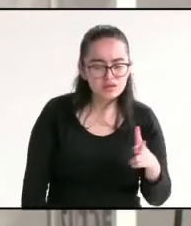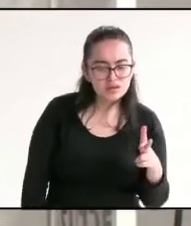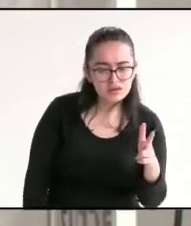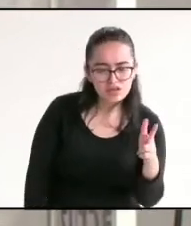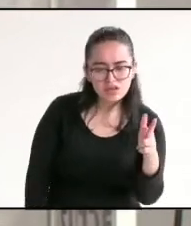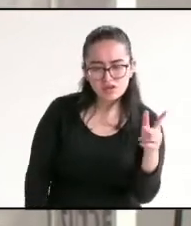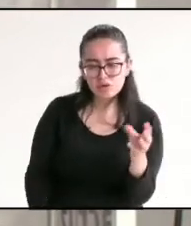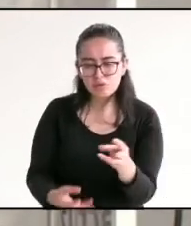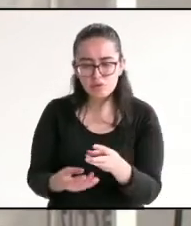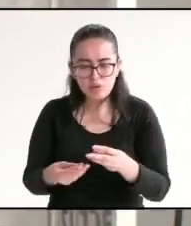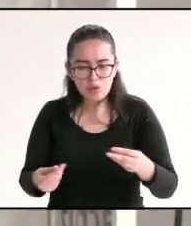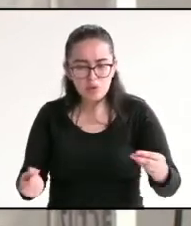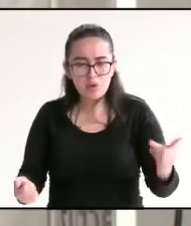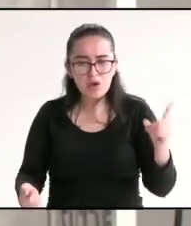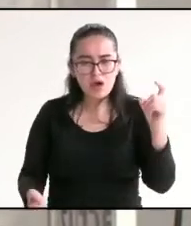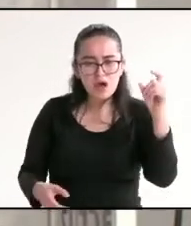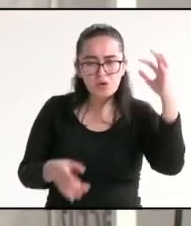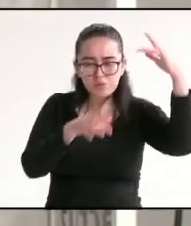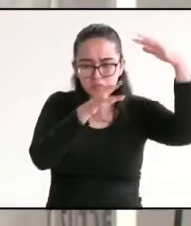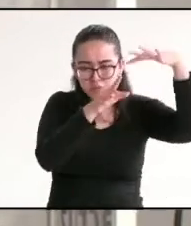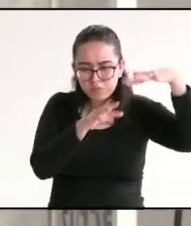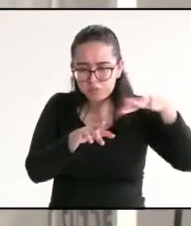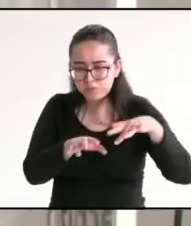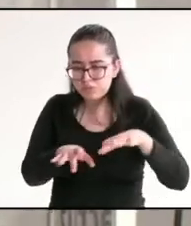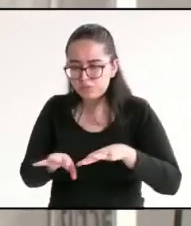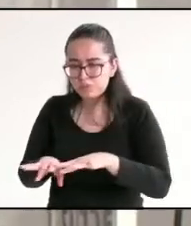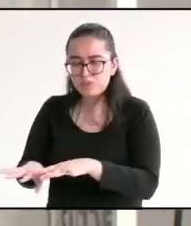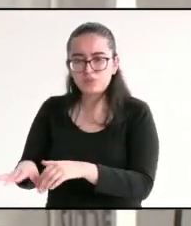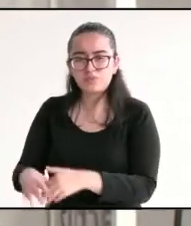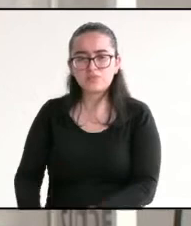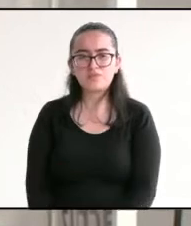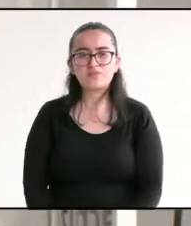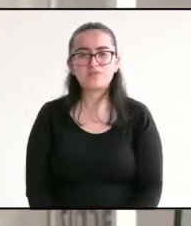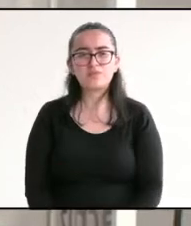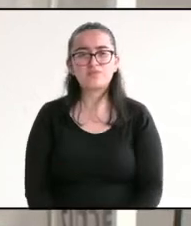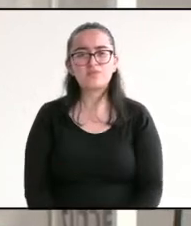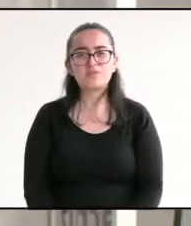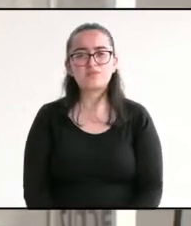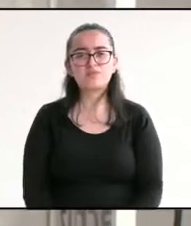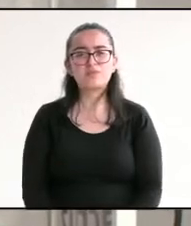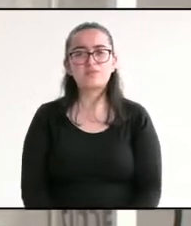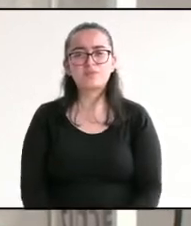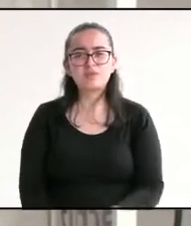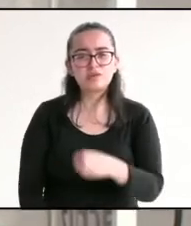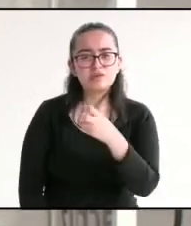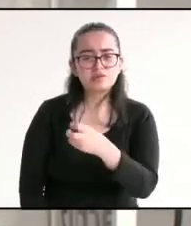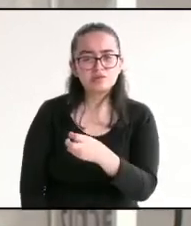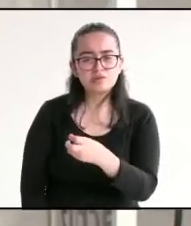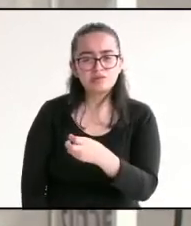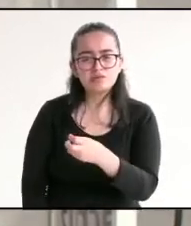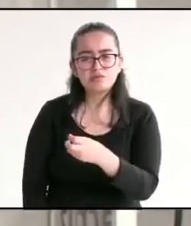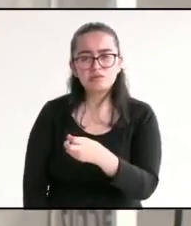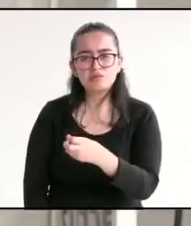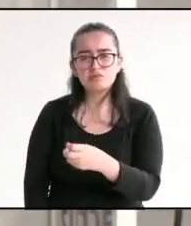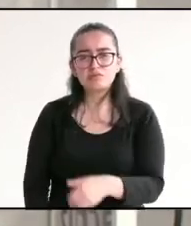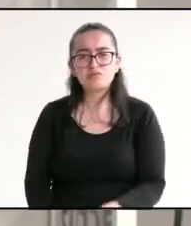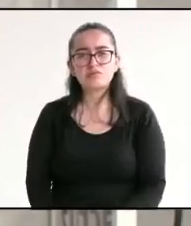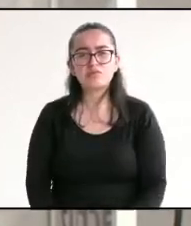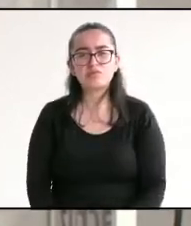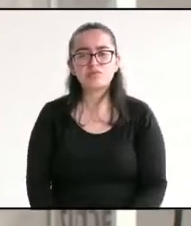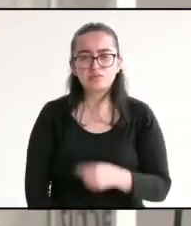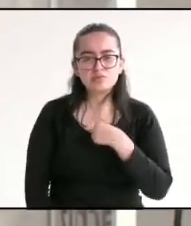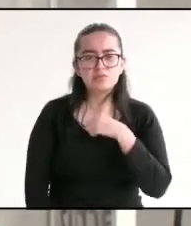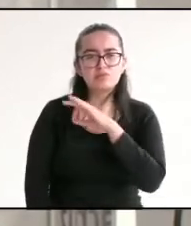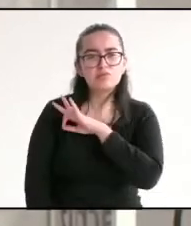arroyos, nuestros manantiales, nuestros sistemas lagunares. De esa manera, vamos a